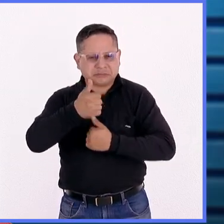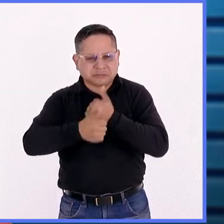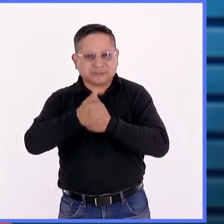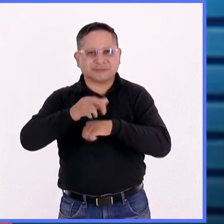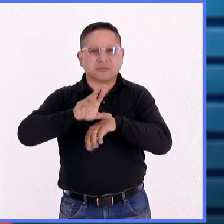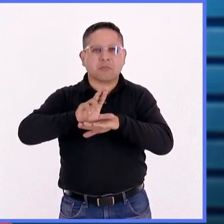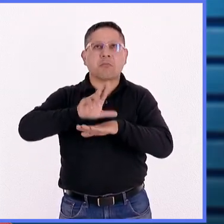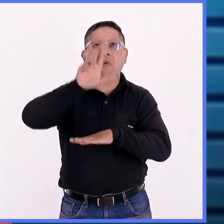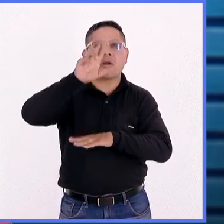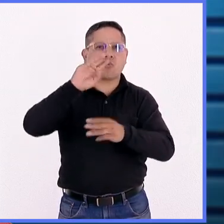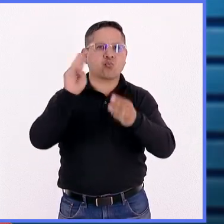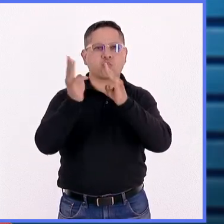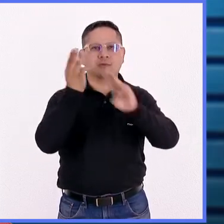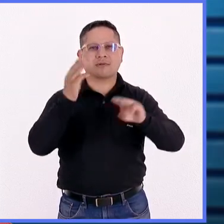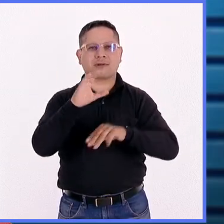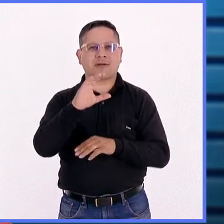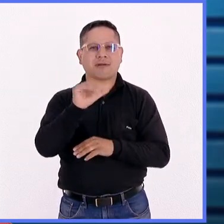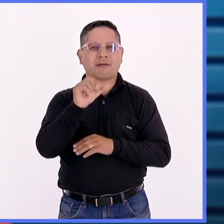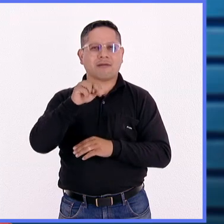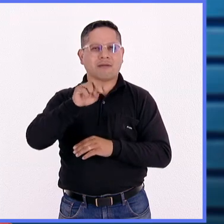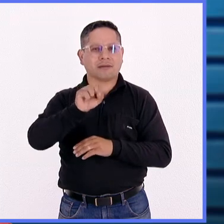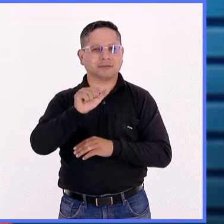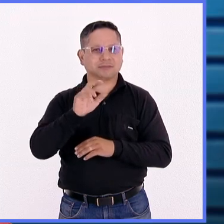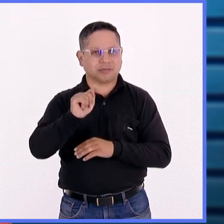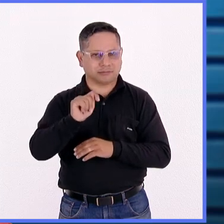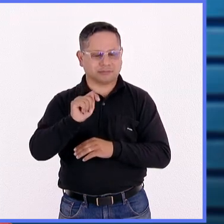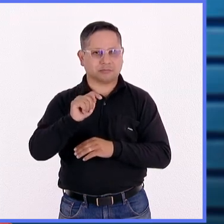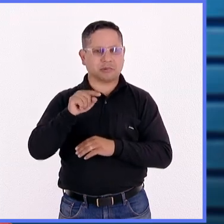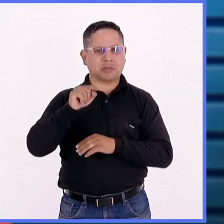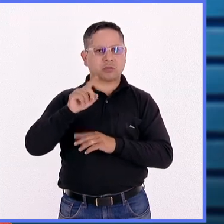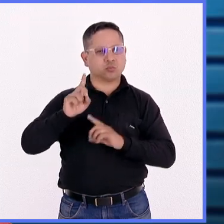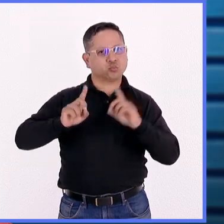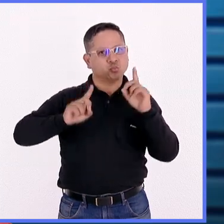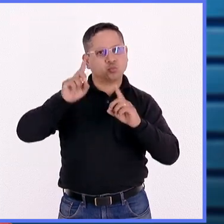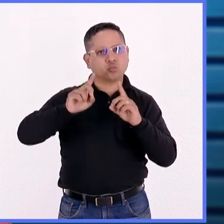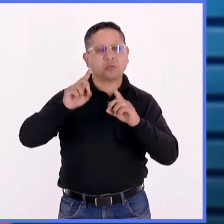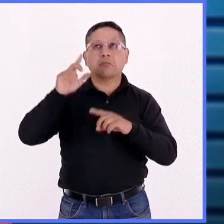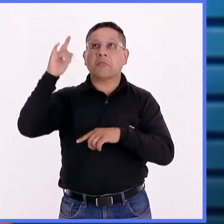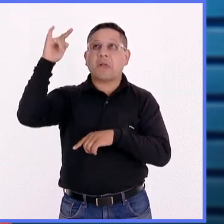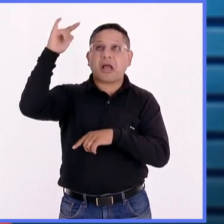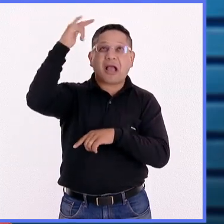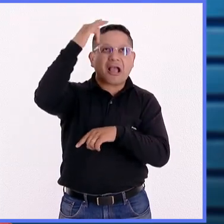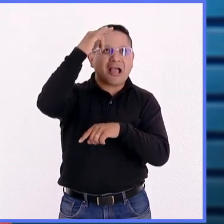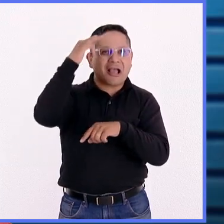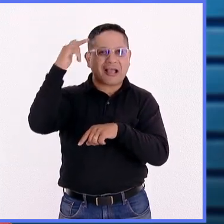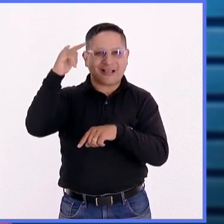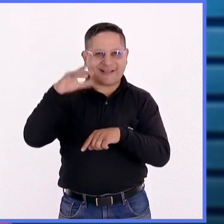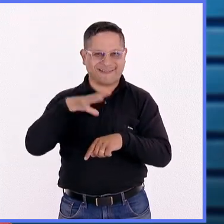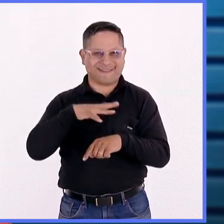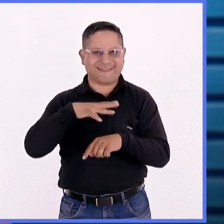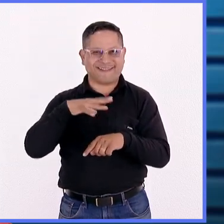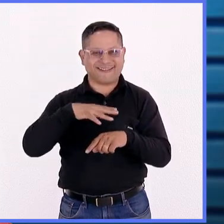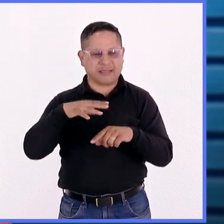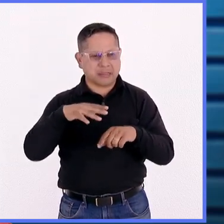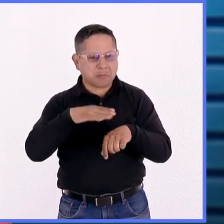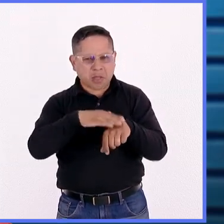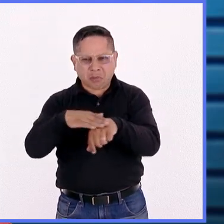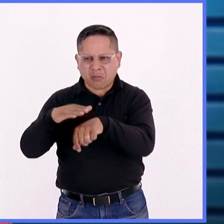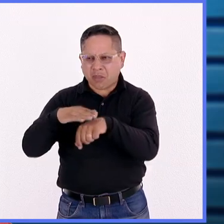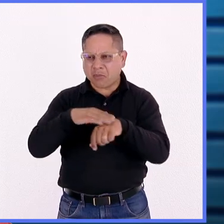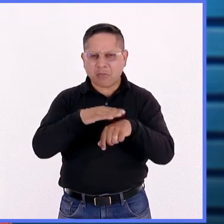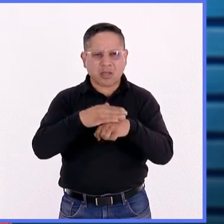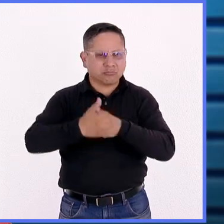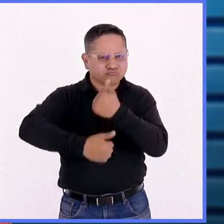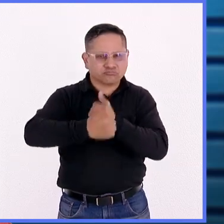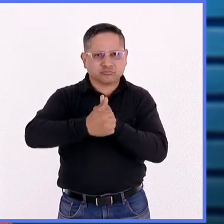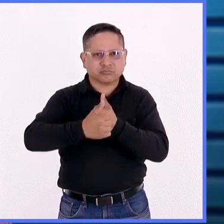espacial mundial de CANSAT. Y bueno, para despejar dudas en torno a los satélites enlatados y sobre esta convocatoria nos acompaña aquí en